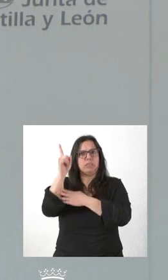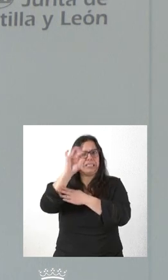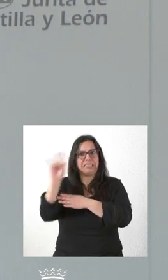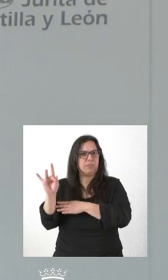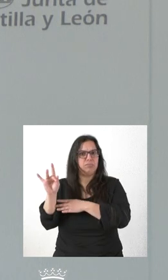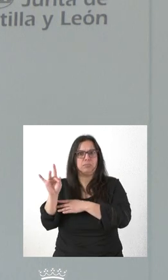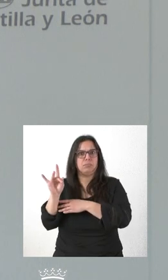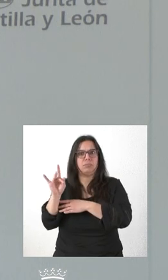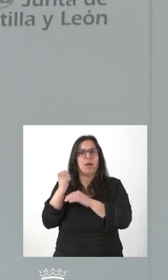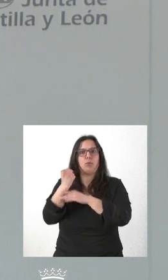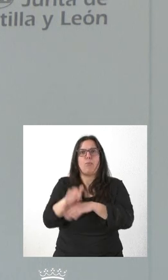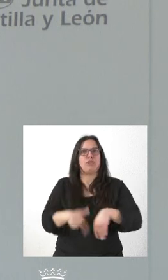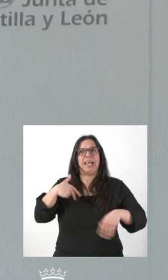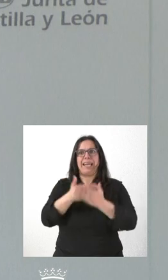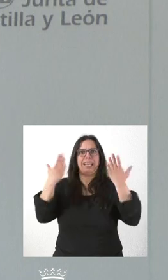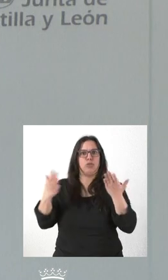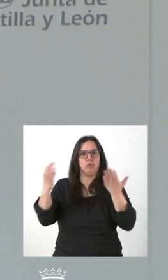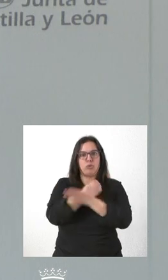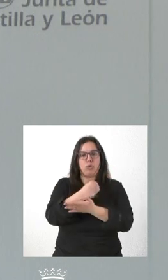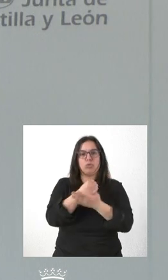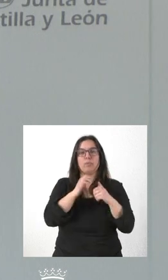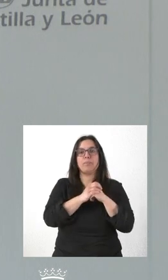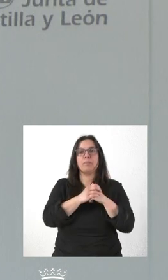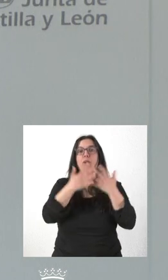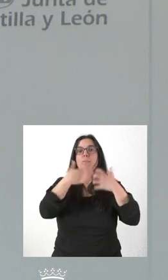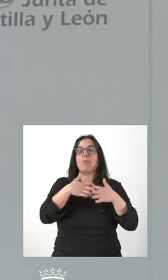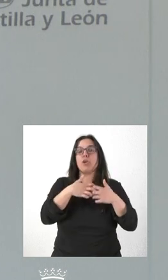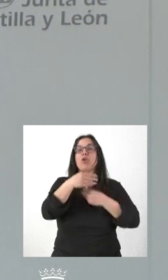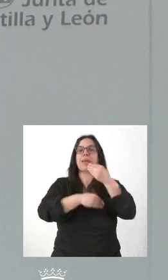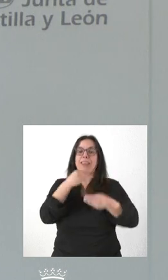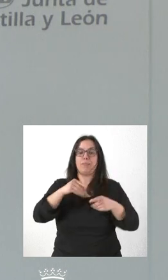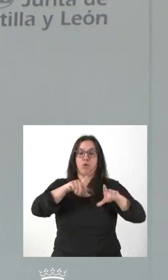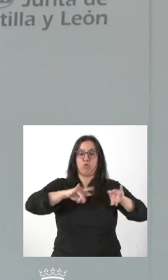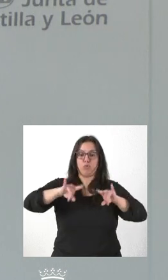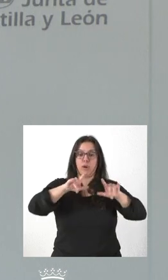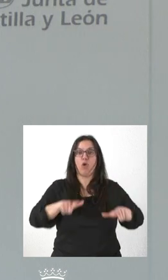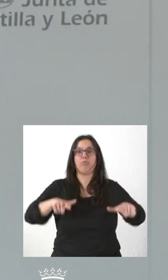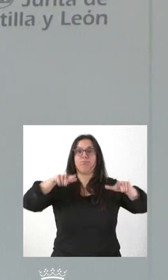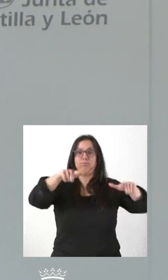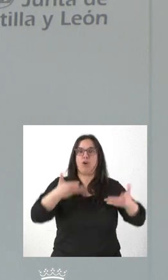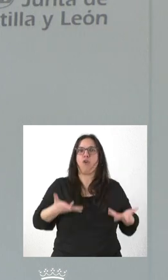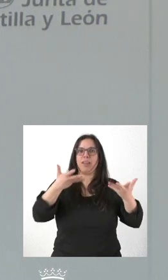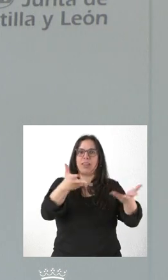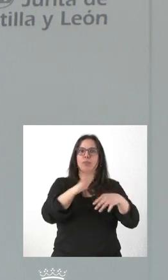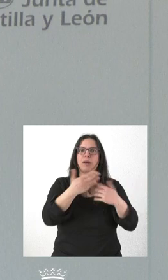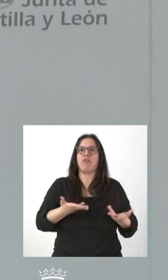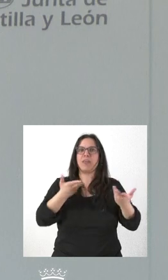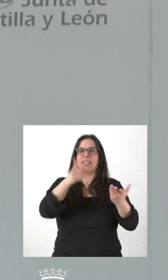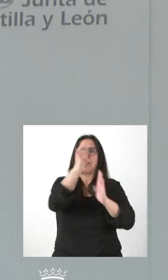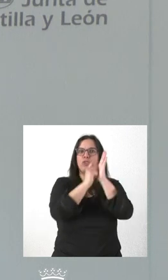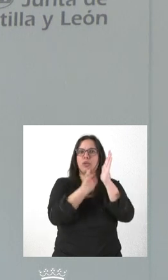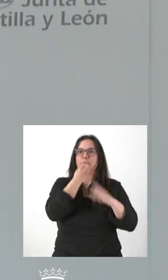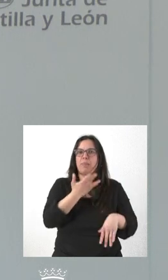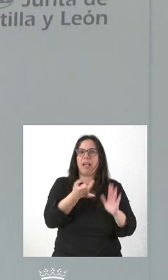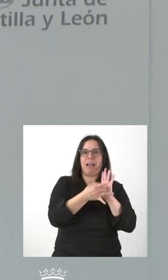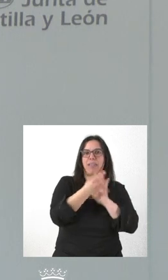invertir en Castilla y León. Al desarrollar polígono lo que hacemos es proveer el suelo y facilitar el acceso a suelo en buenas condiciones de calidad y de precio. Pero si alguna empresa